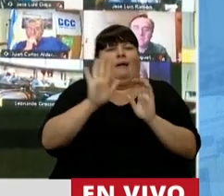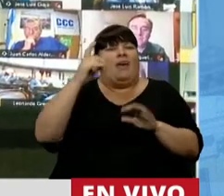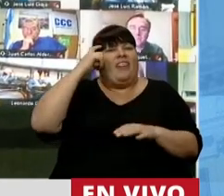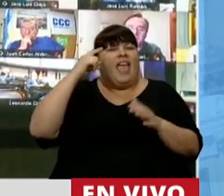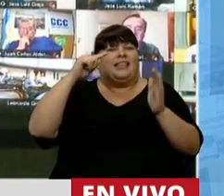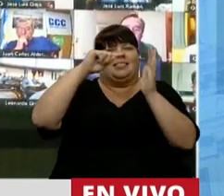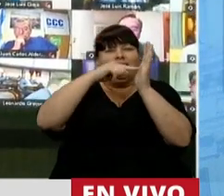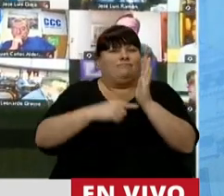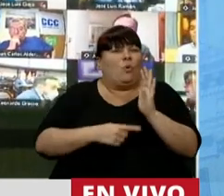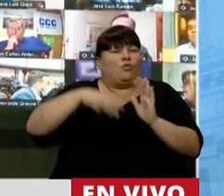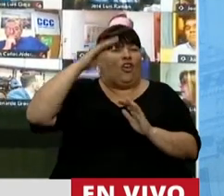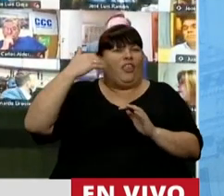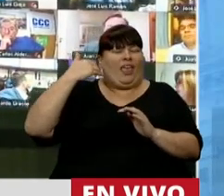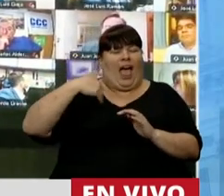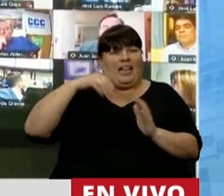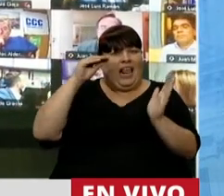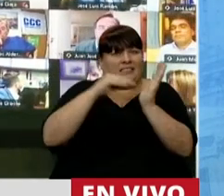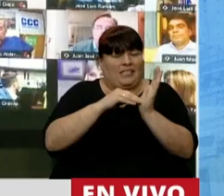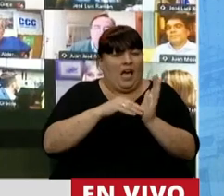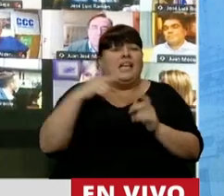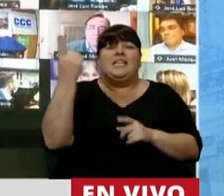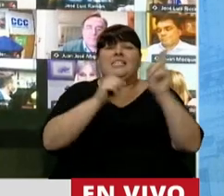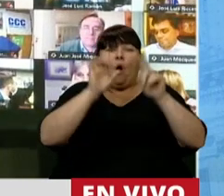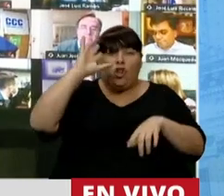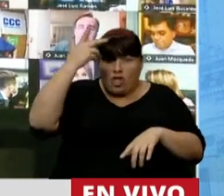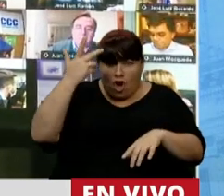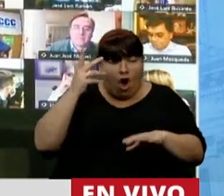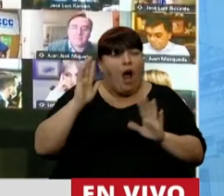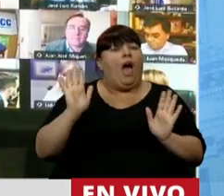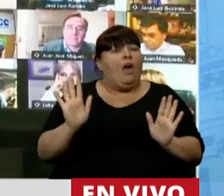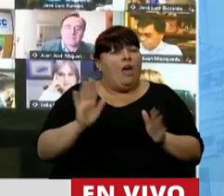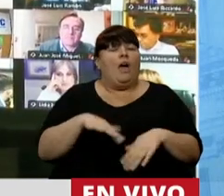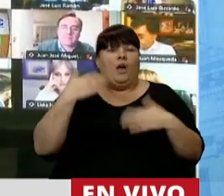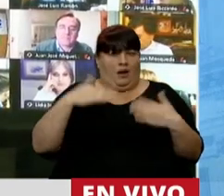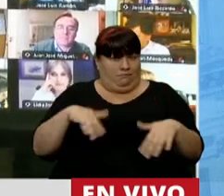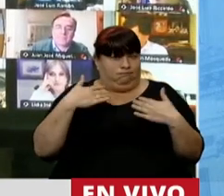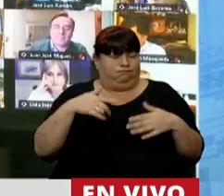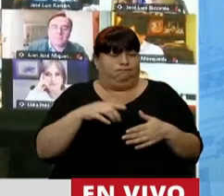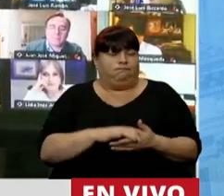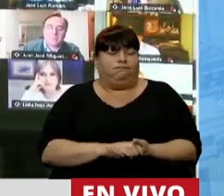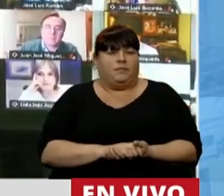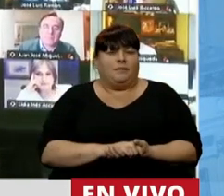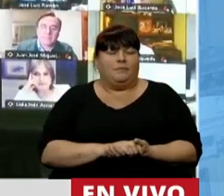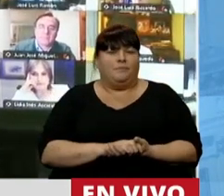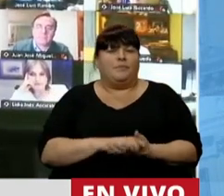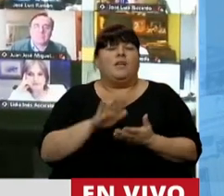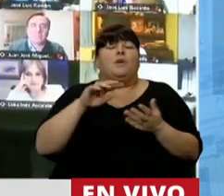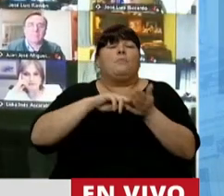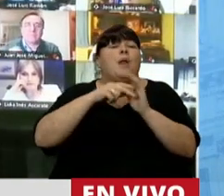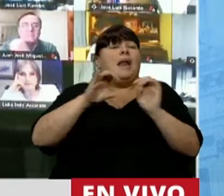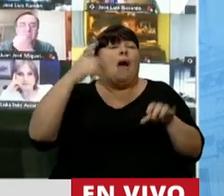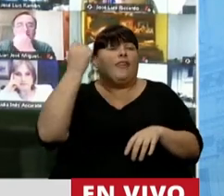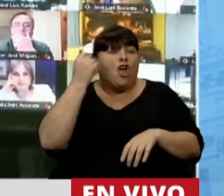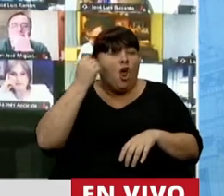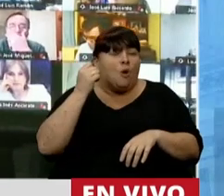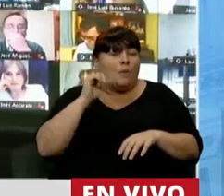ten en el mundo. Y aunque todos nos enojemos, eso ha tenido una fuerte implicancia en la economía que